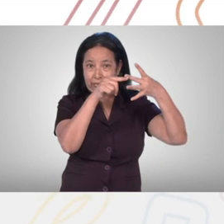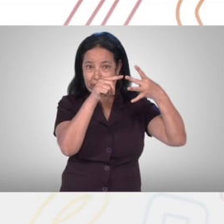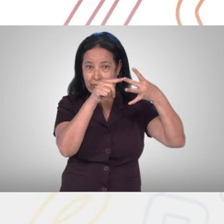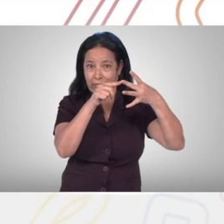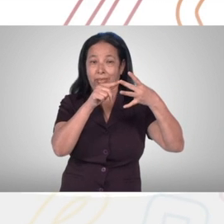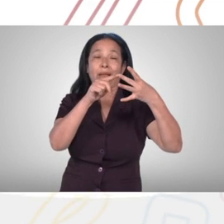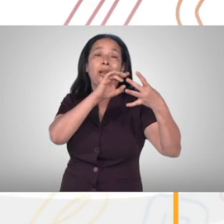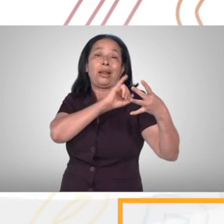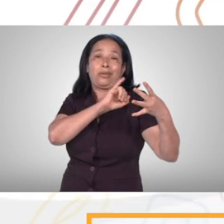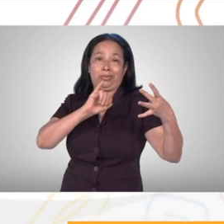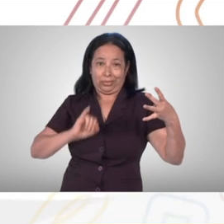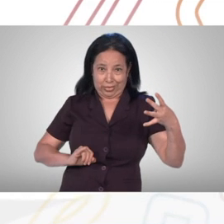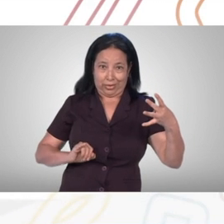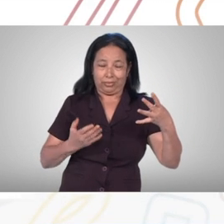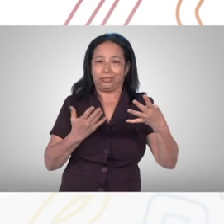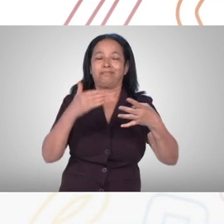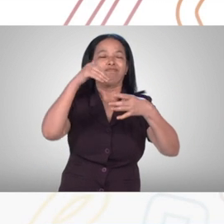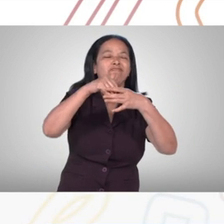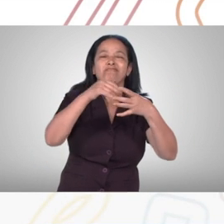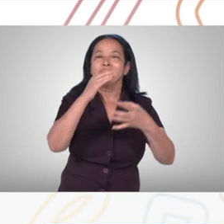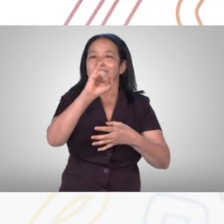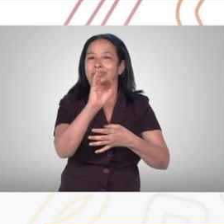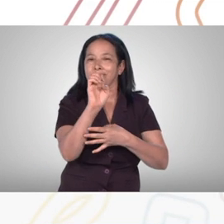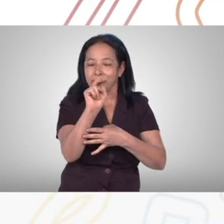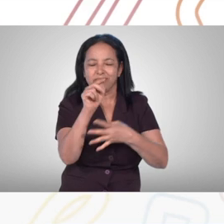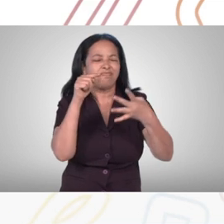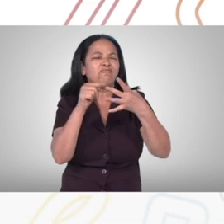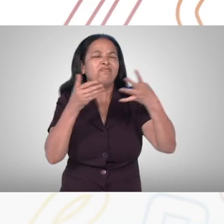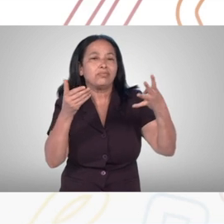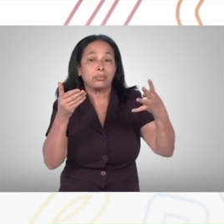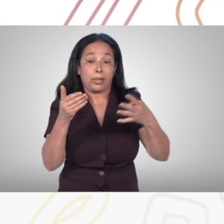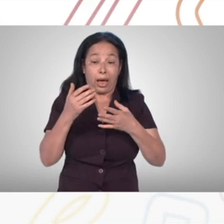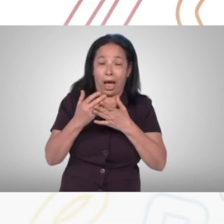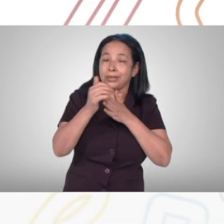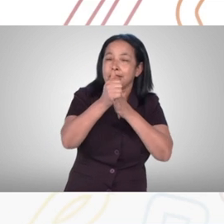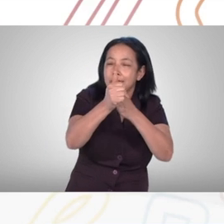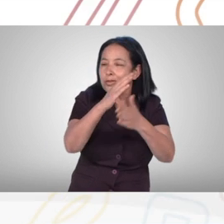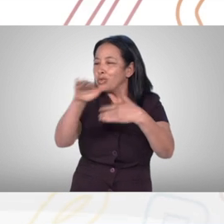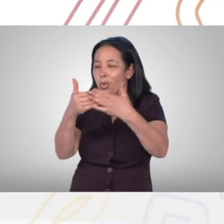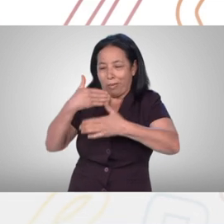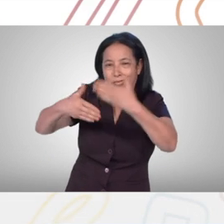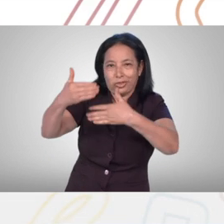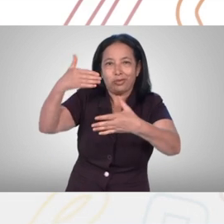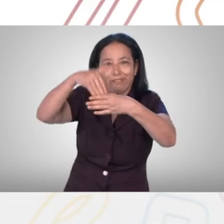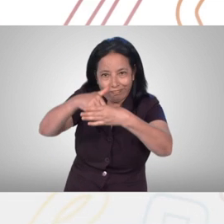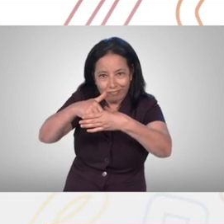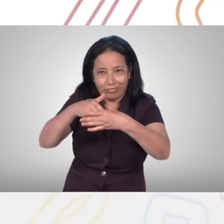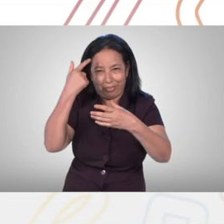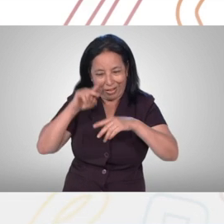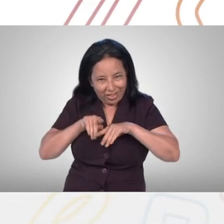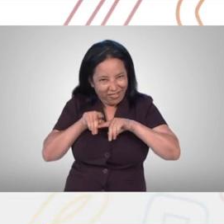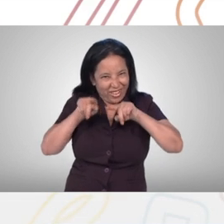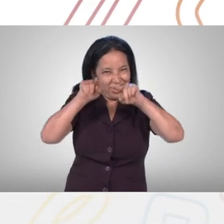Como segundo órgano electoral, tenemos a la Junta Electoral Nacional. Este se encarga de dirigir y ejecutar el proceso electoral para